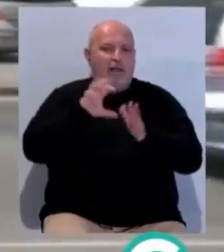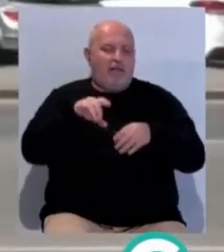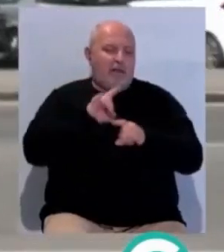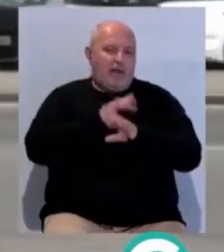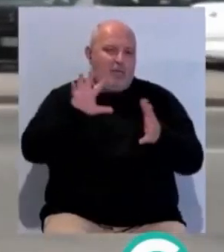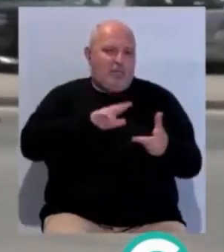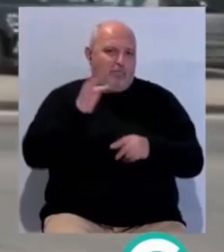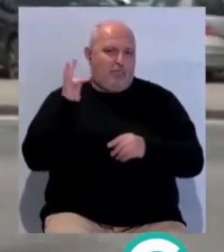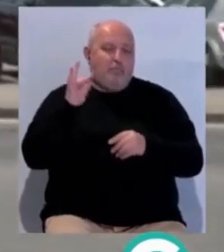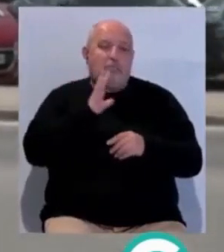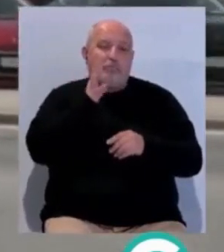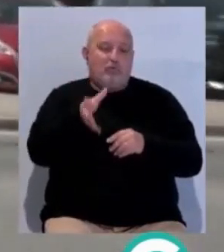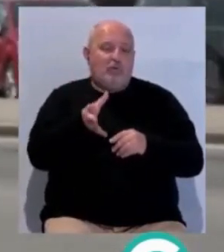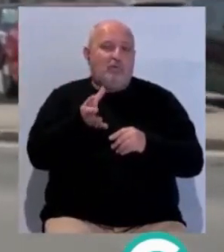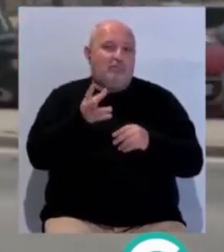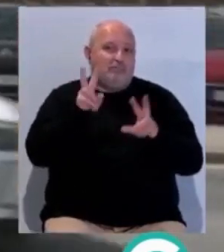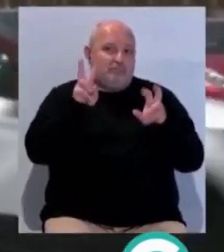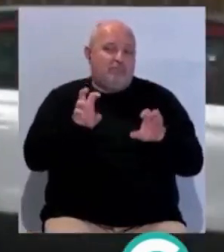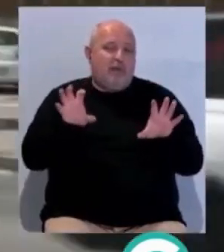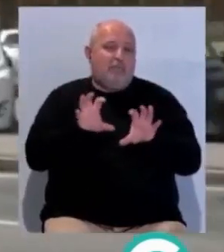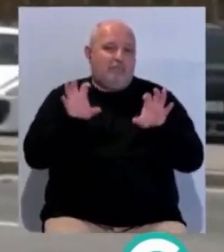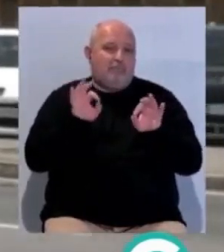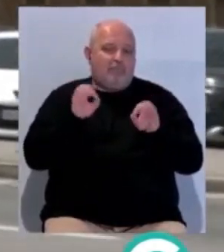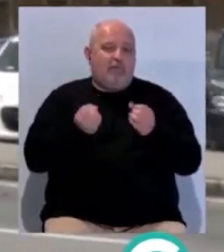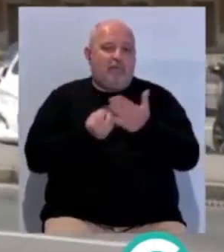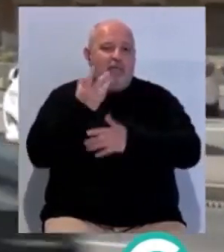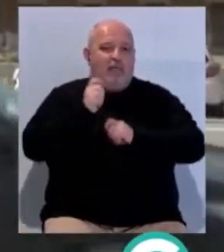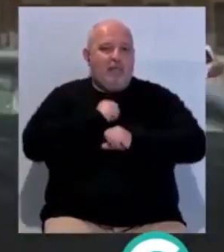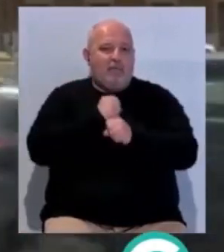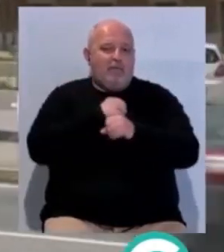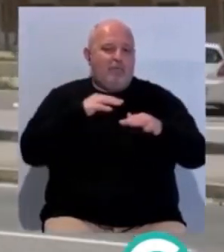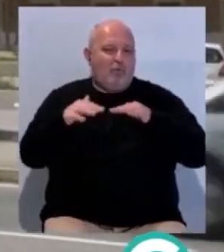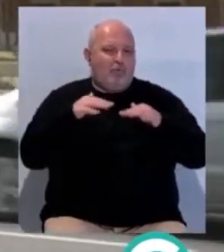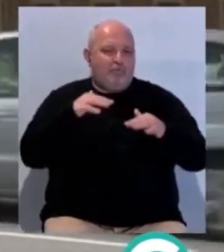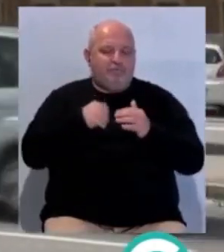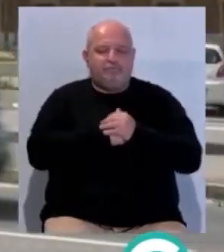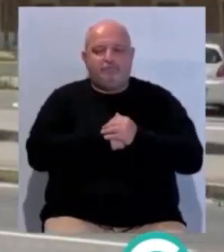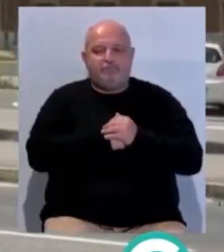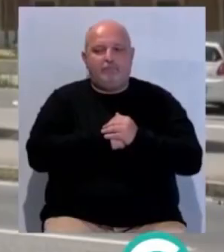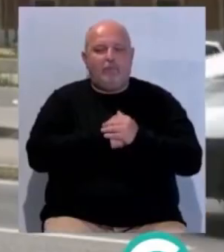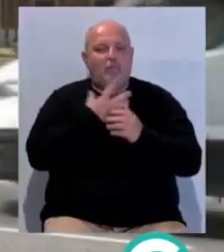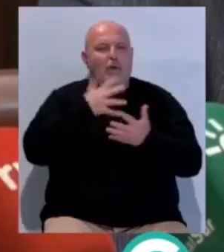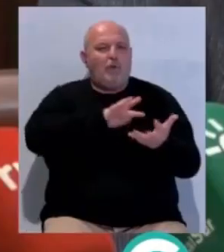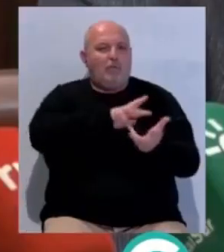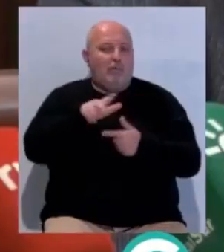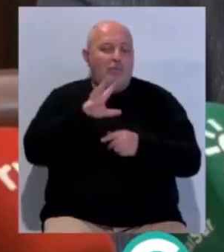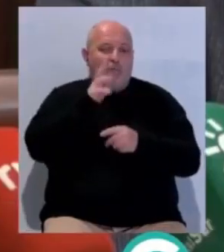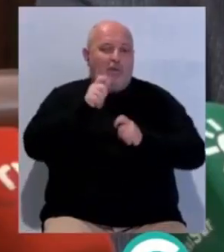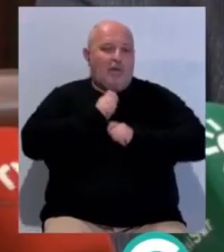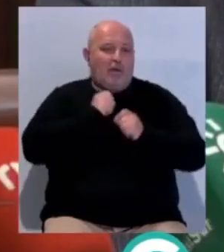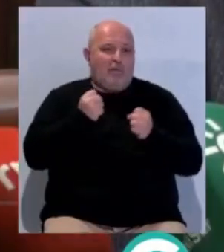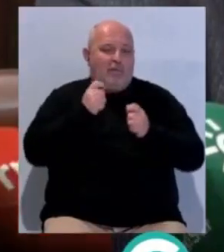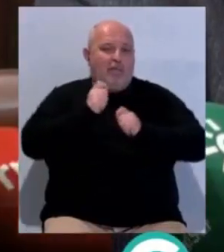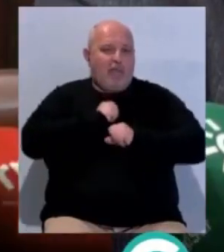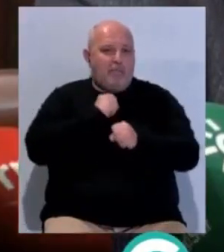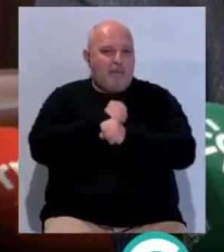buena noticia, principalmente si se trata de equipamientos que generen empleo y dinamización. Es una buena noticia porque genera actividad económica,